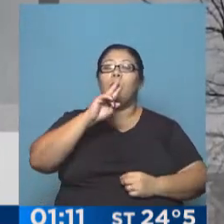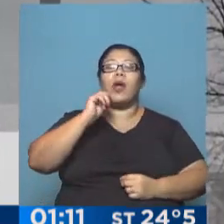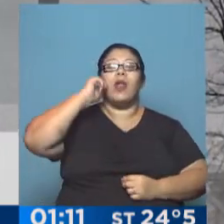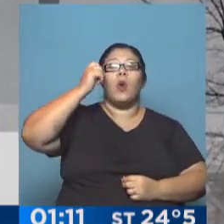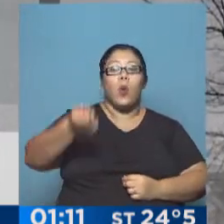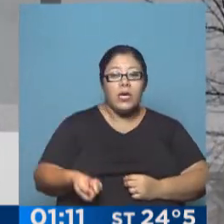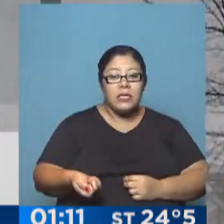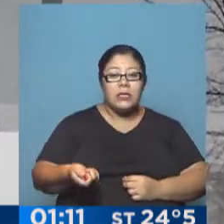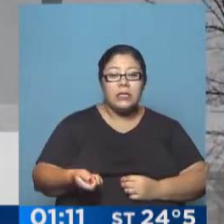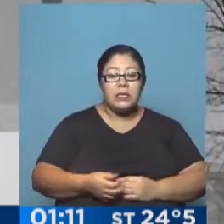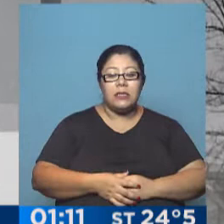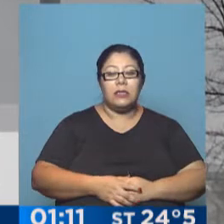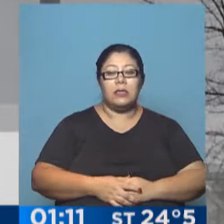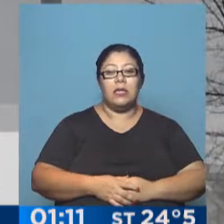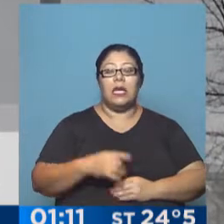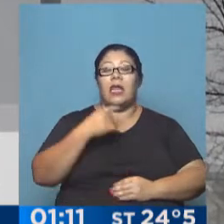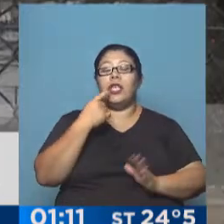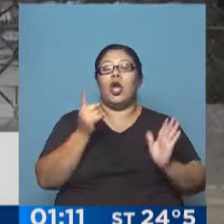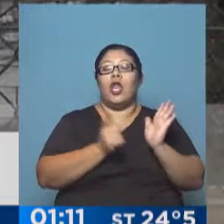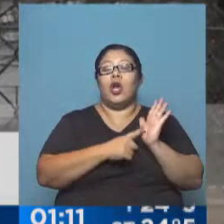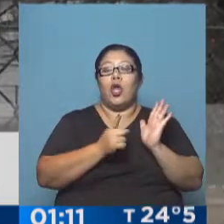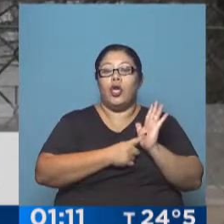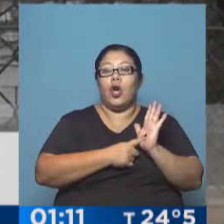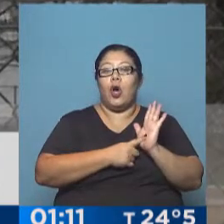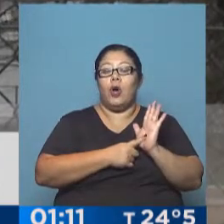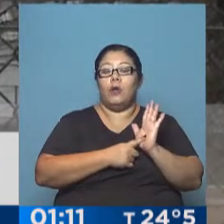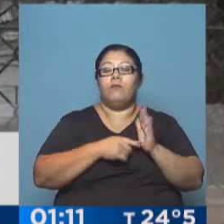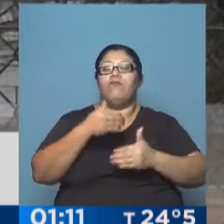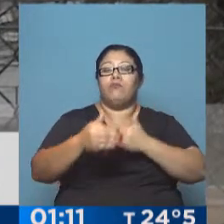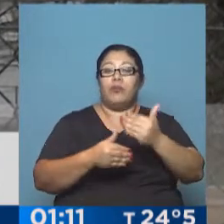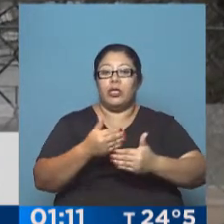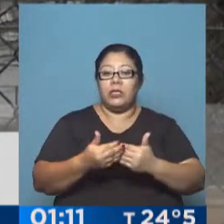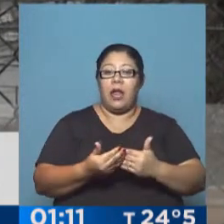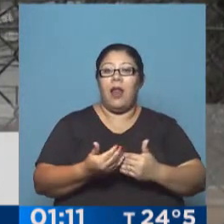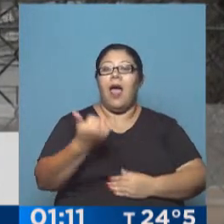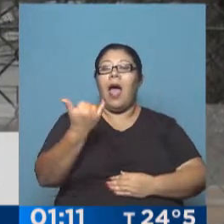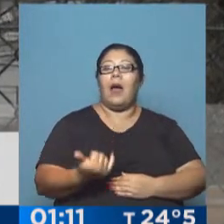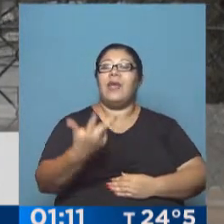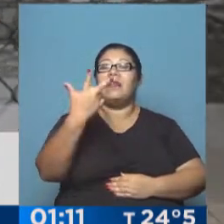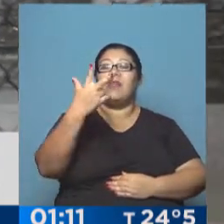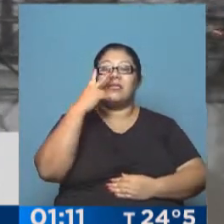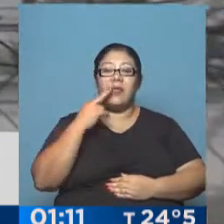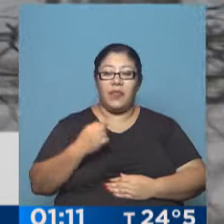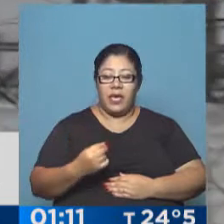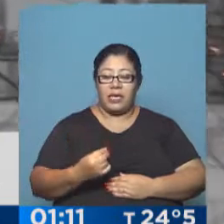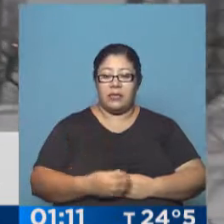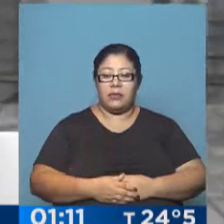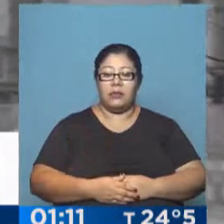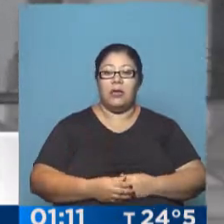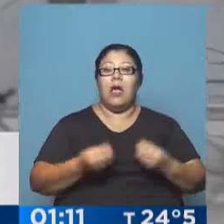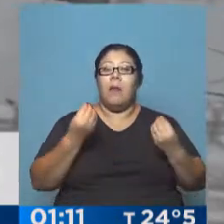el Código Procesal le daba todavía tres días porque ella necesitaba